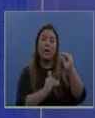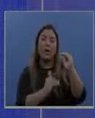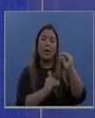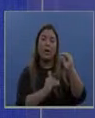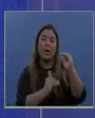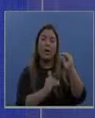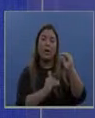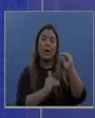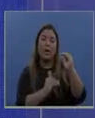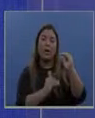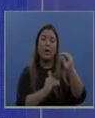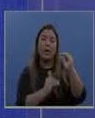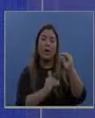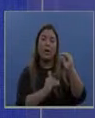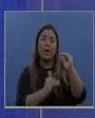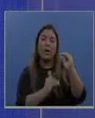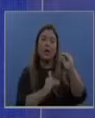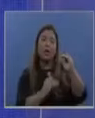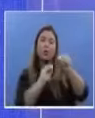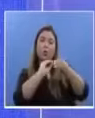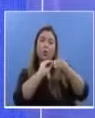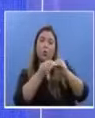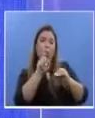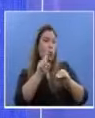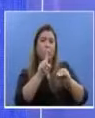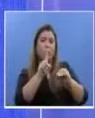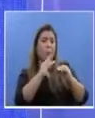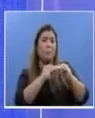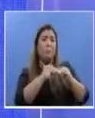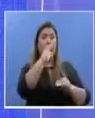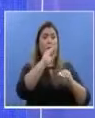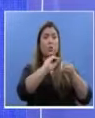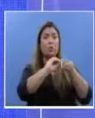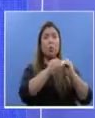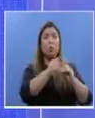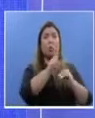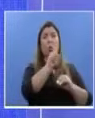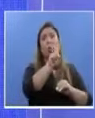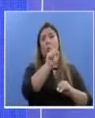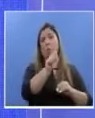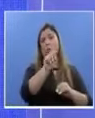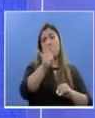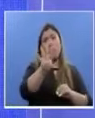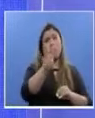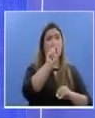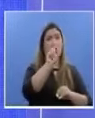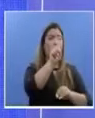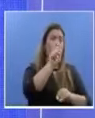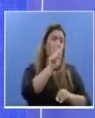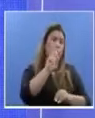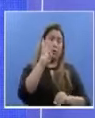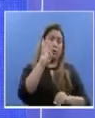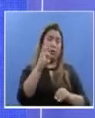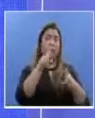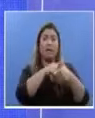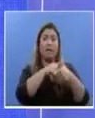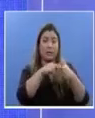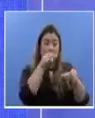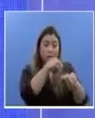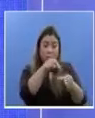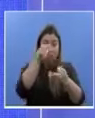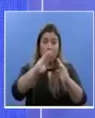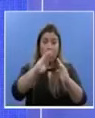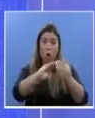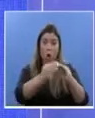de tal manera que nuestro equipo esté en todas